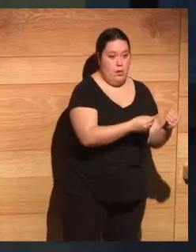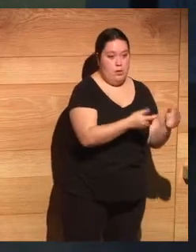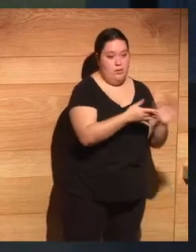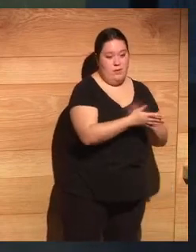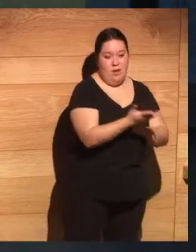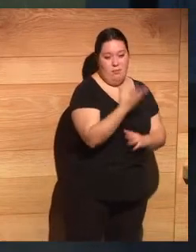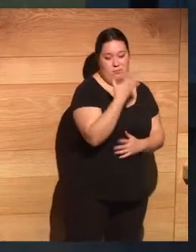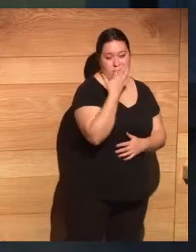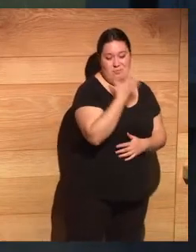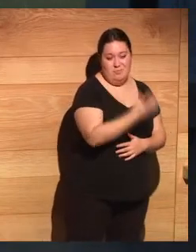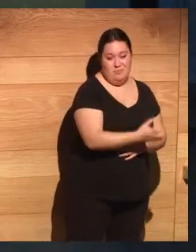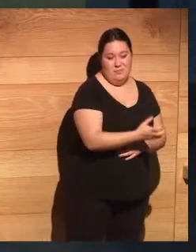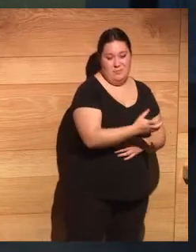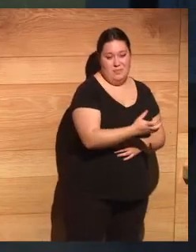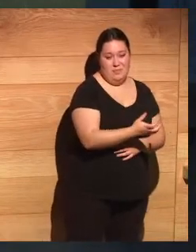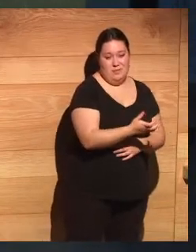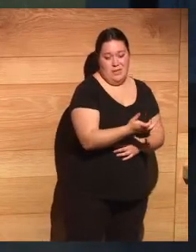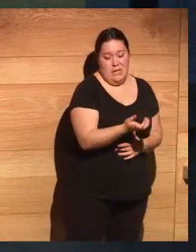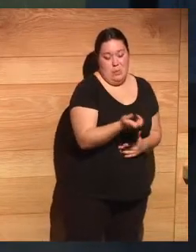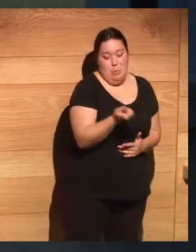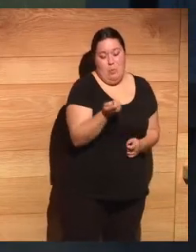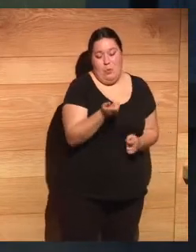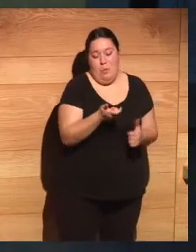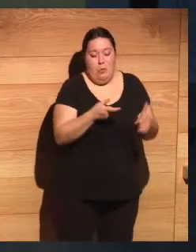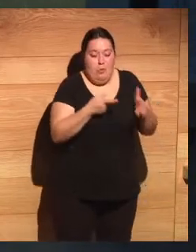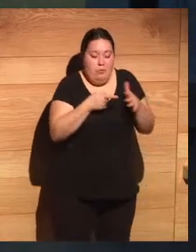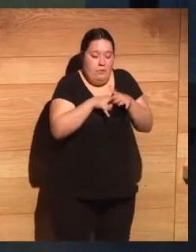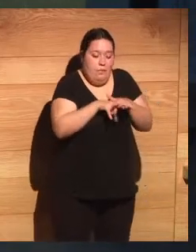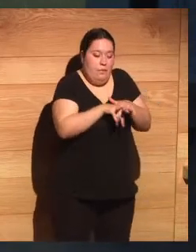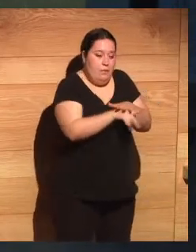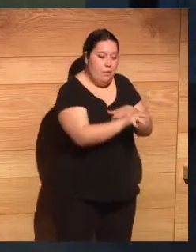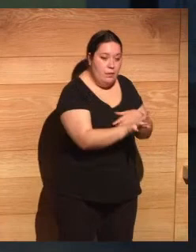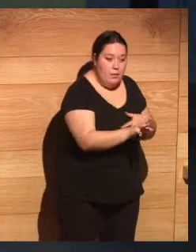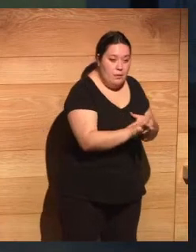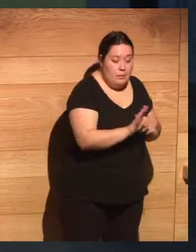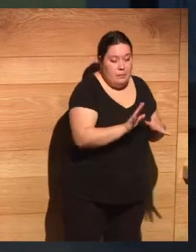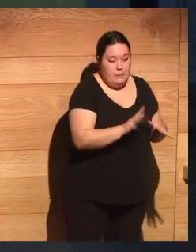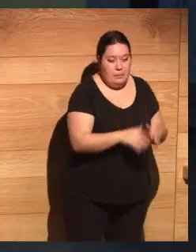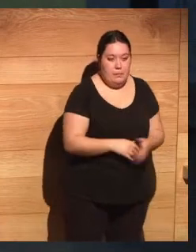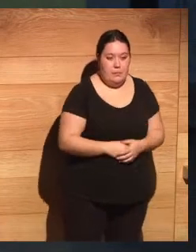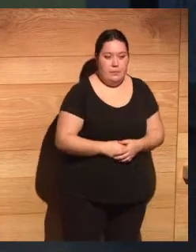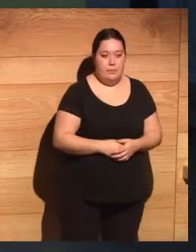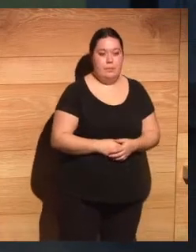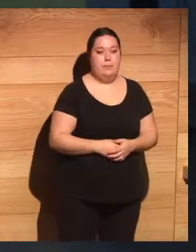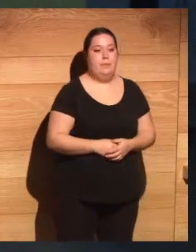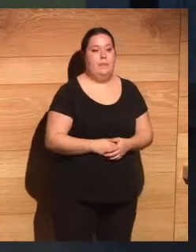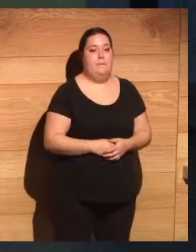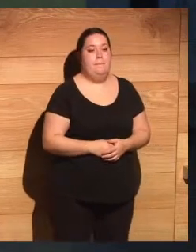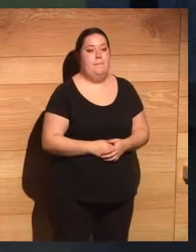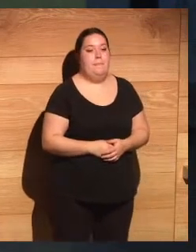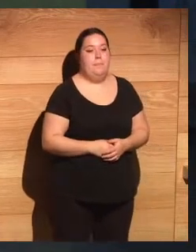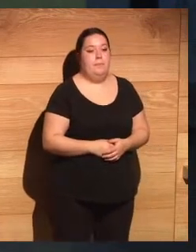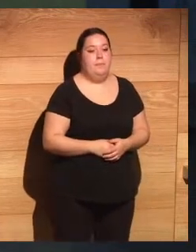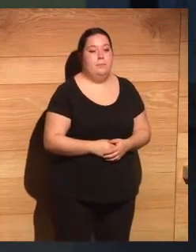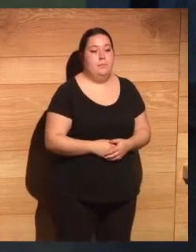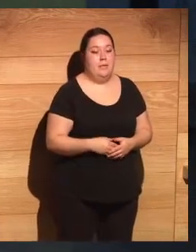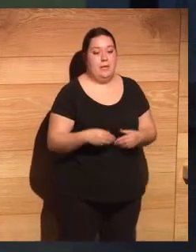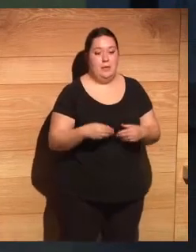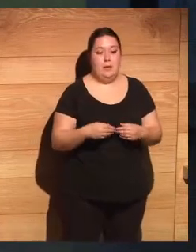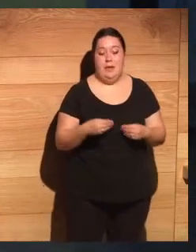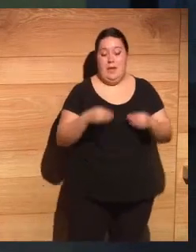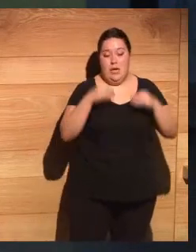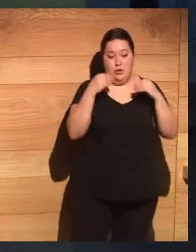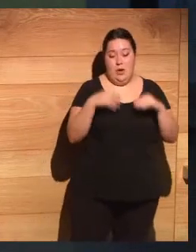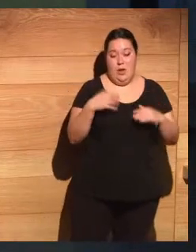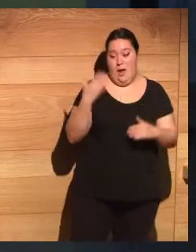melancolía y sencillamente puede ir integrándose en las grandes corrientes que hay. Eso es inevitable. Siempre puede ser la historia y volver